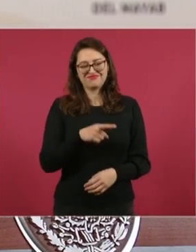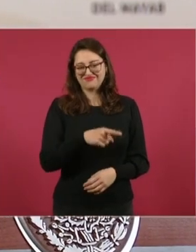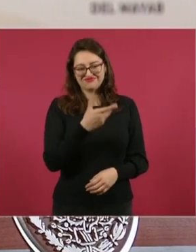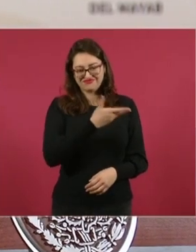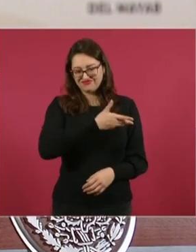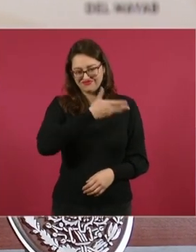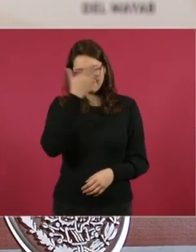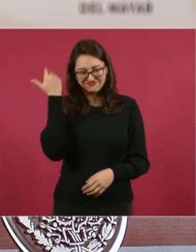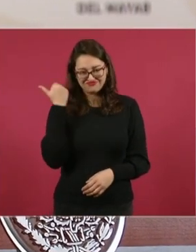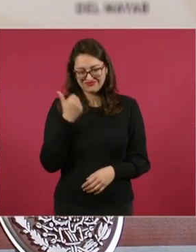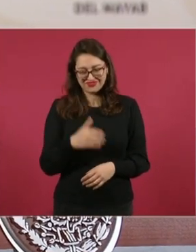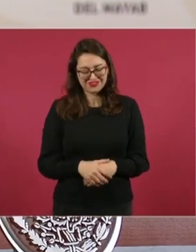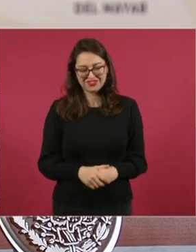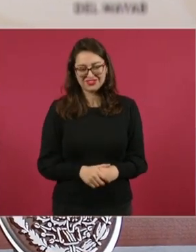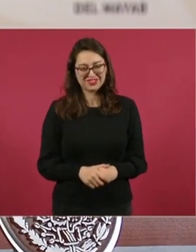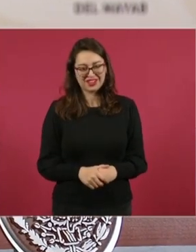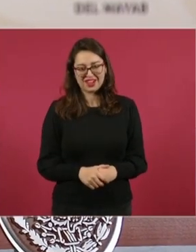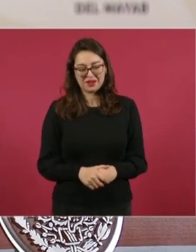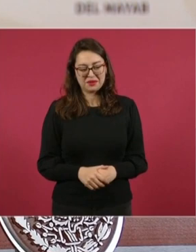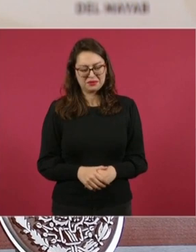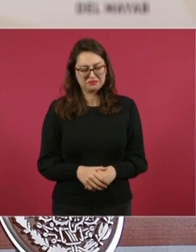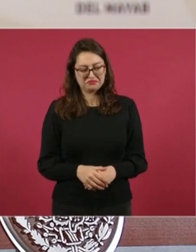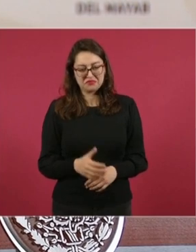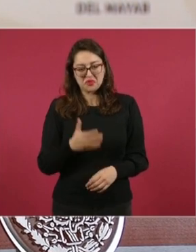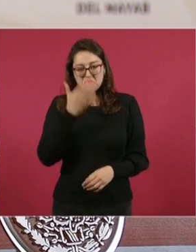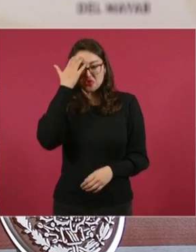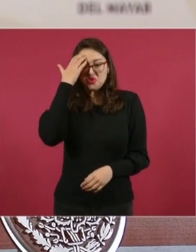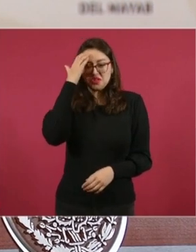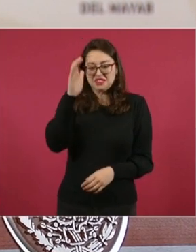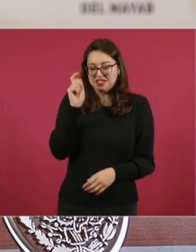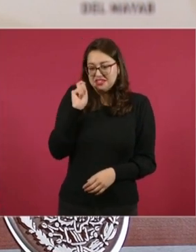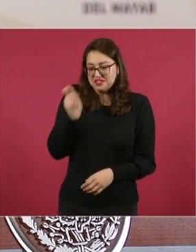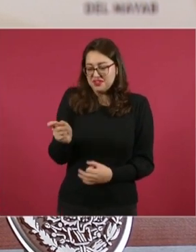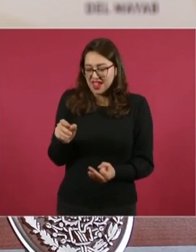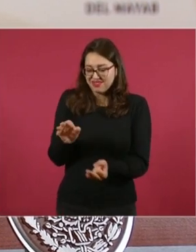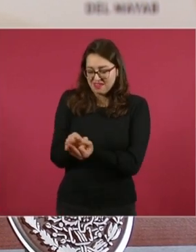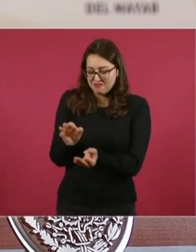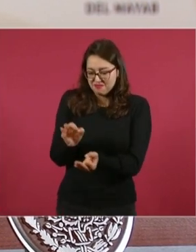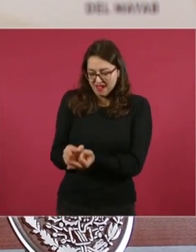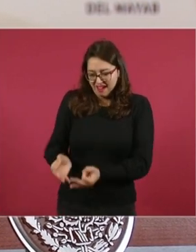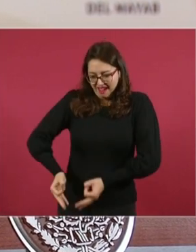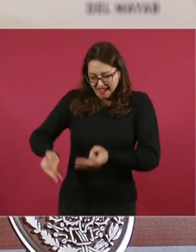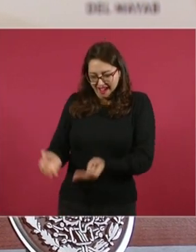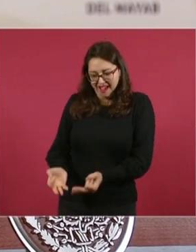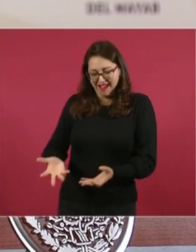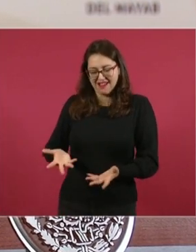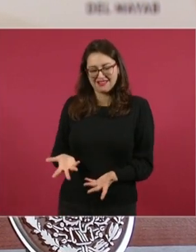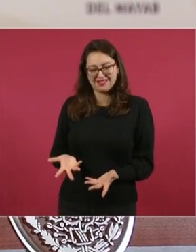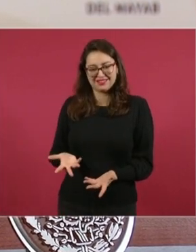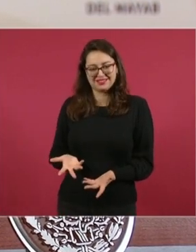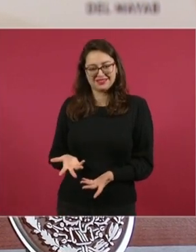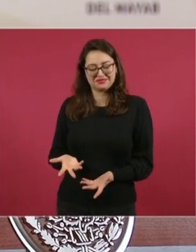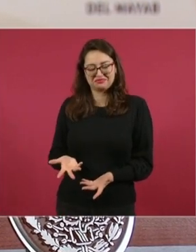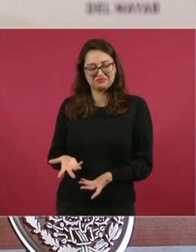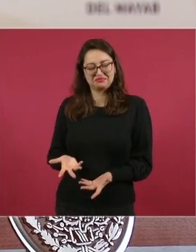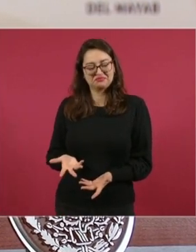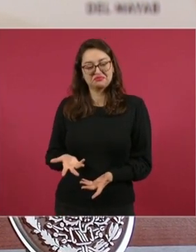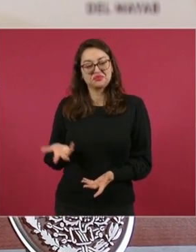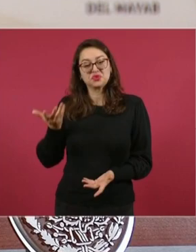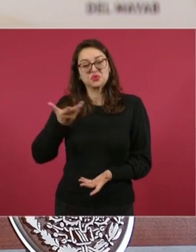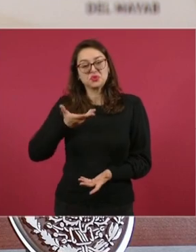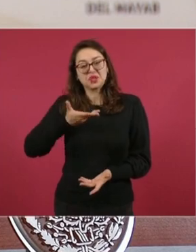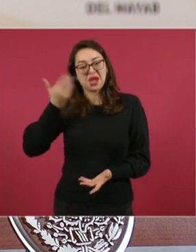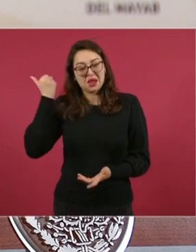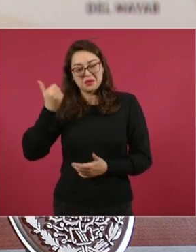un chanchamito, la